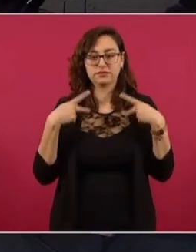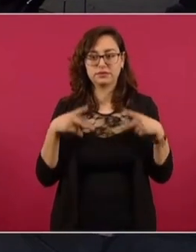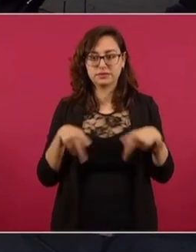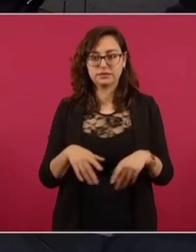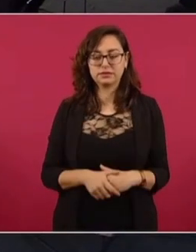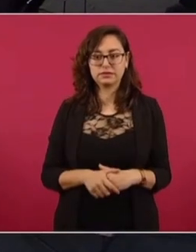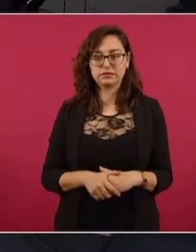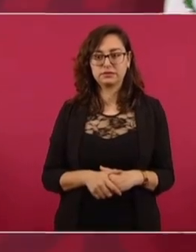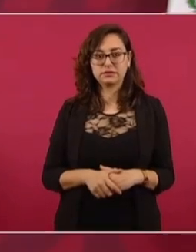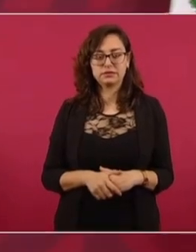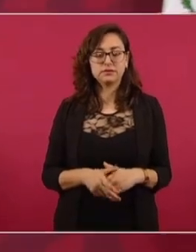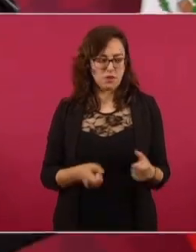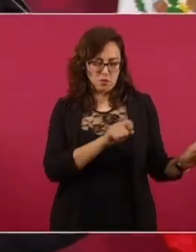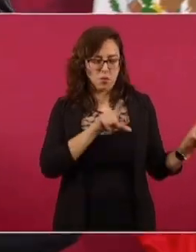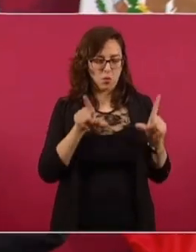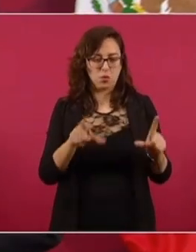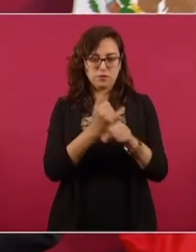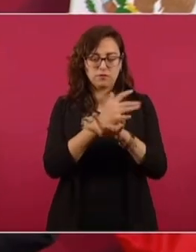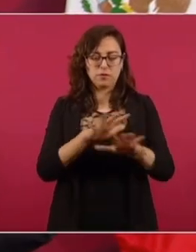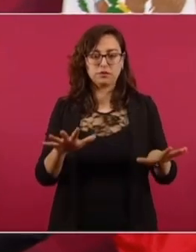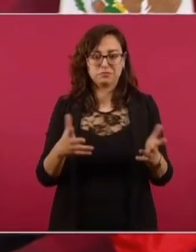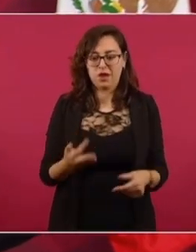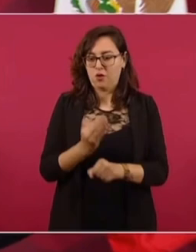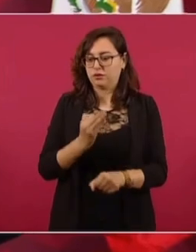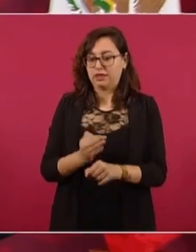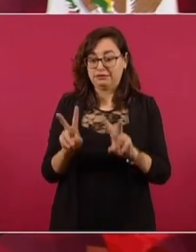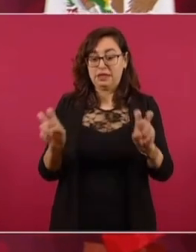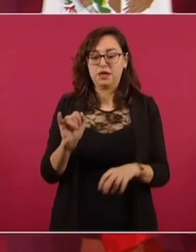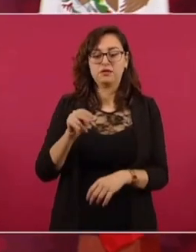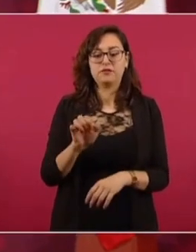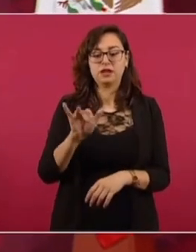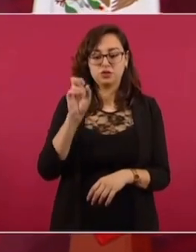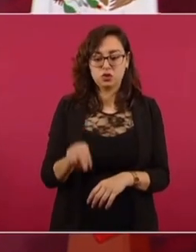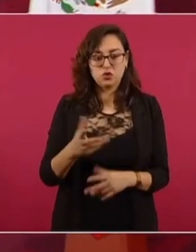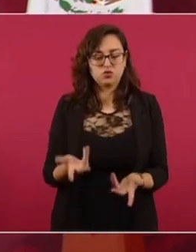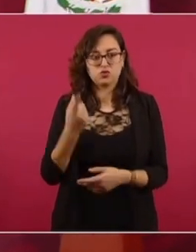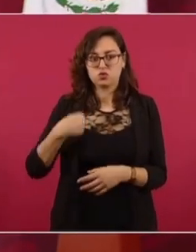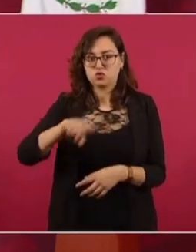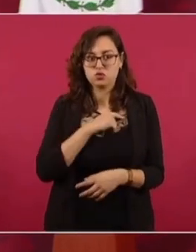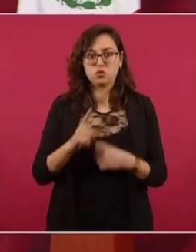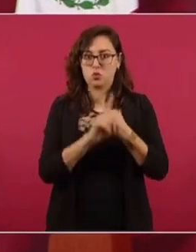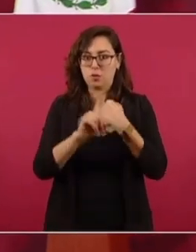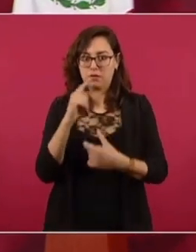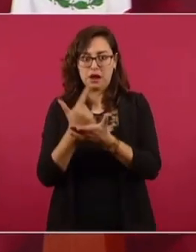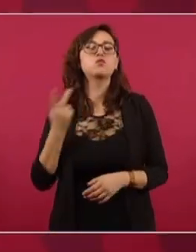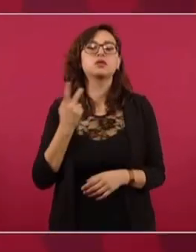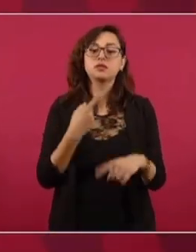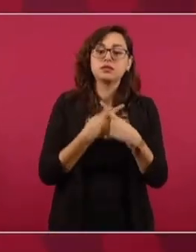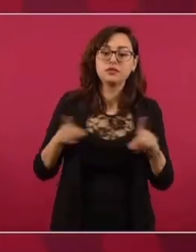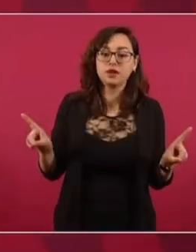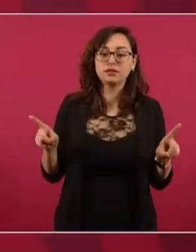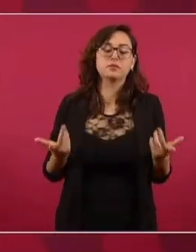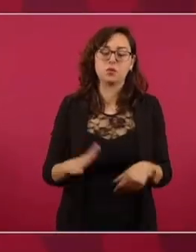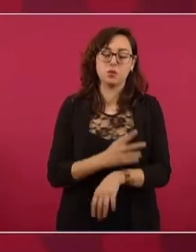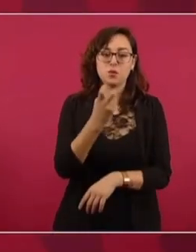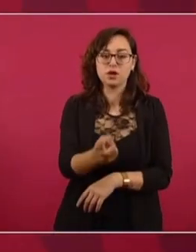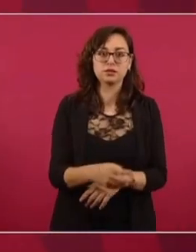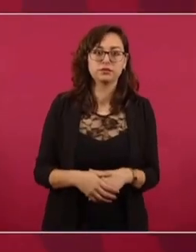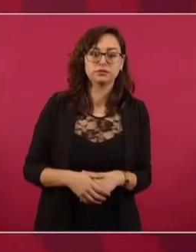a nosotros no nos está pegando el incremento en los precios de los combustibles, como en Estados Unidos. Entonces,